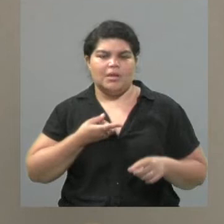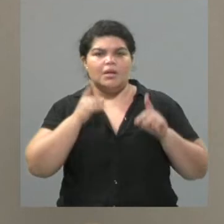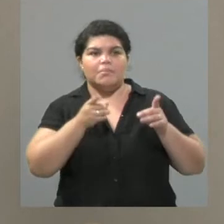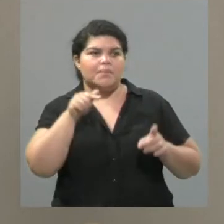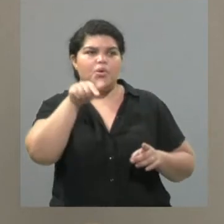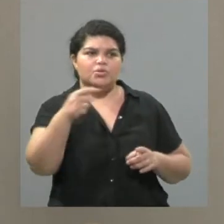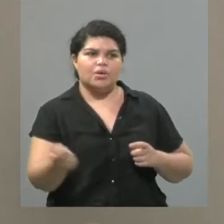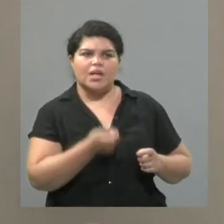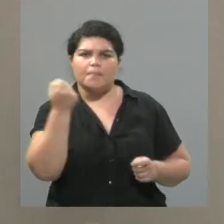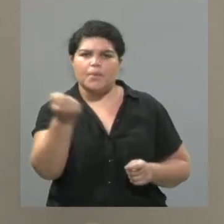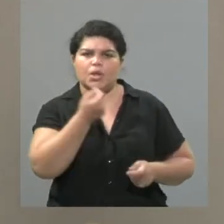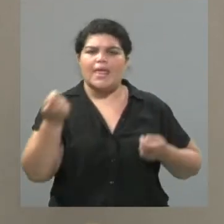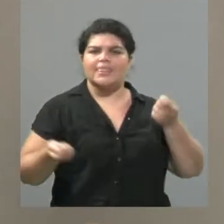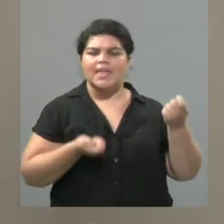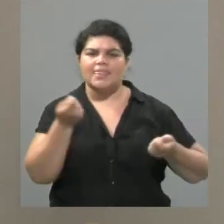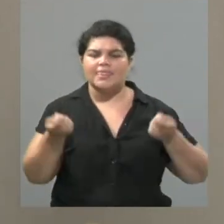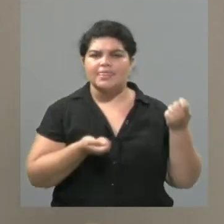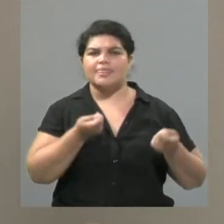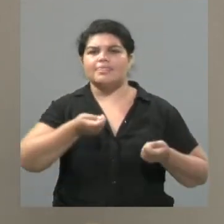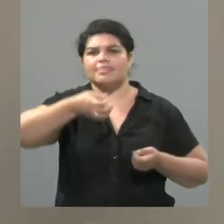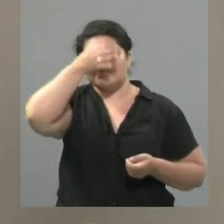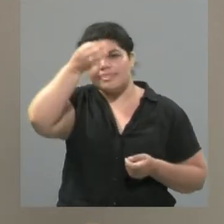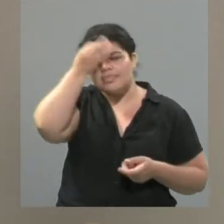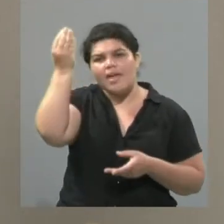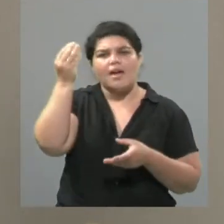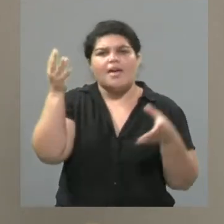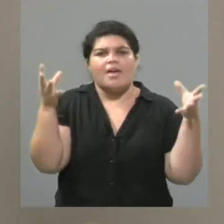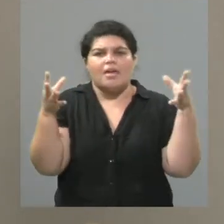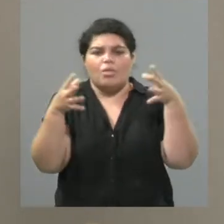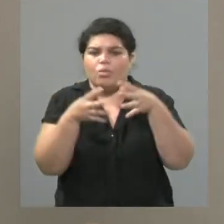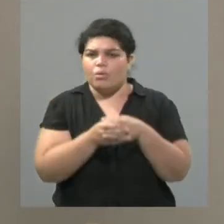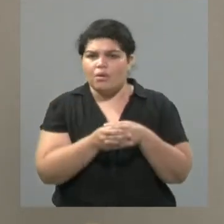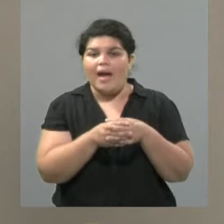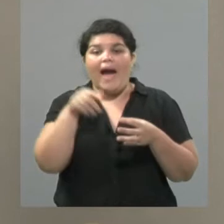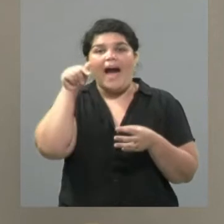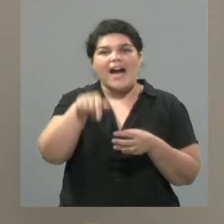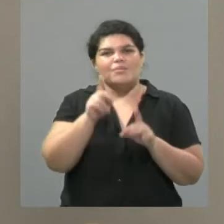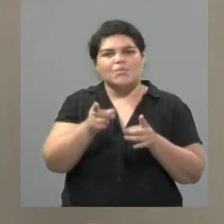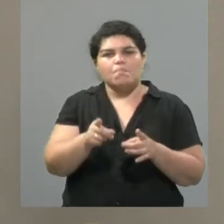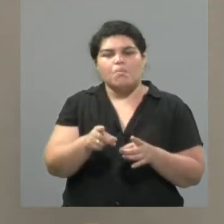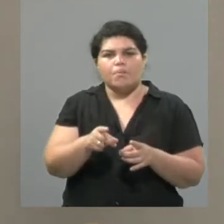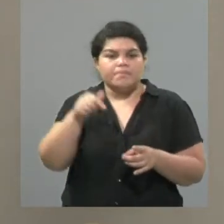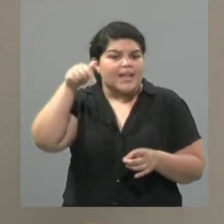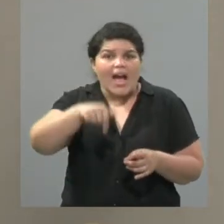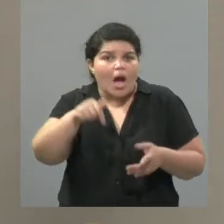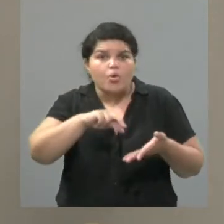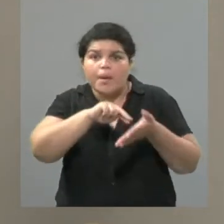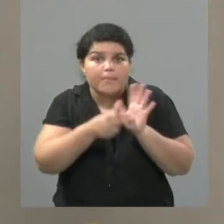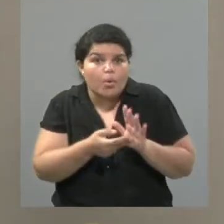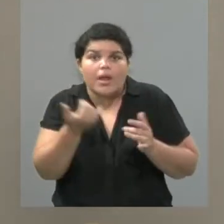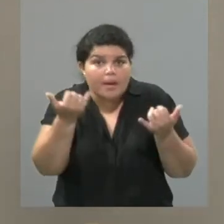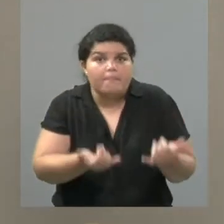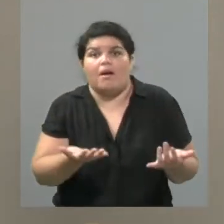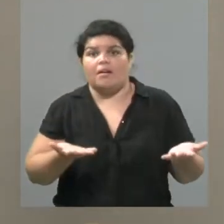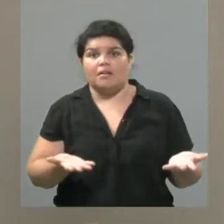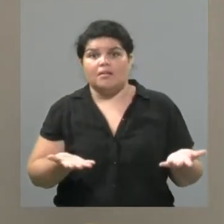como un medio para expresar una problemática que la tenemos, nada, a través de la